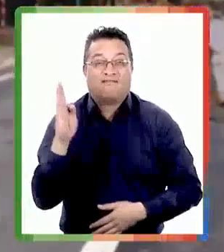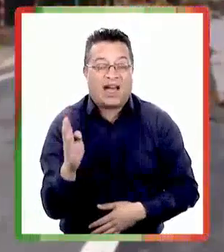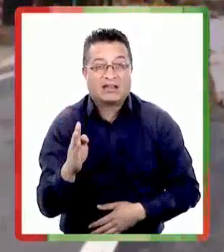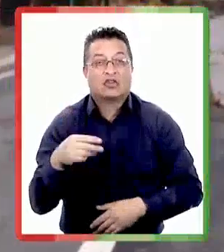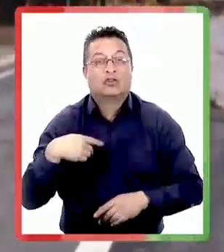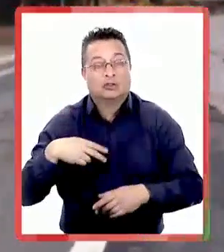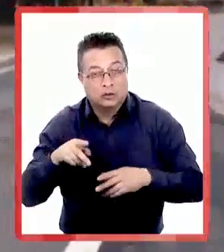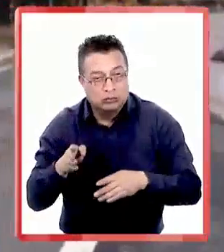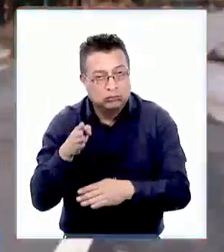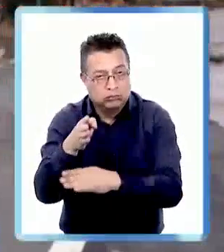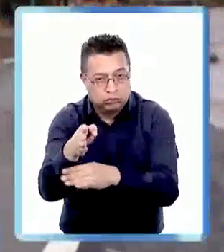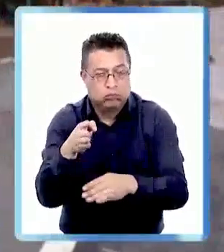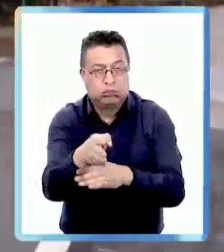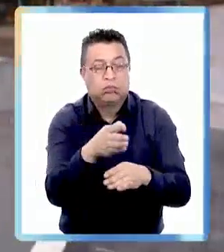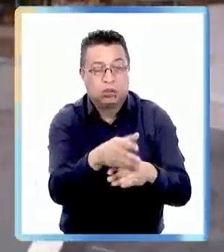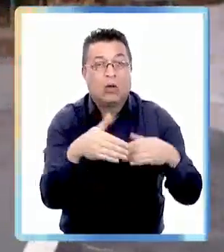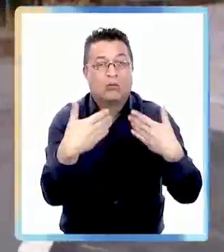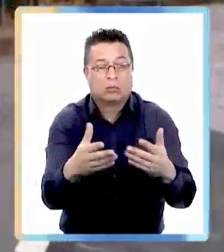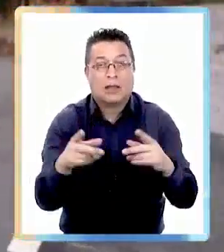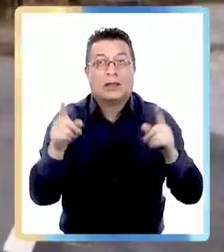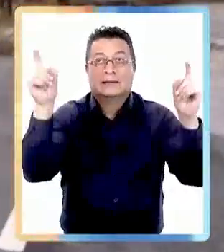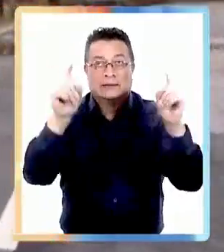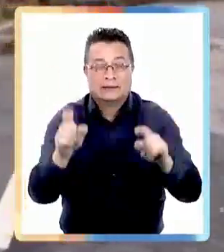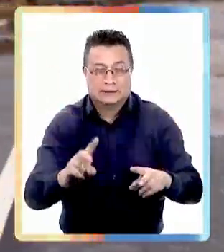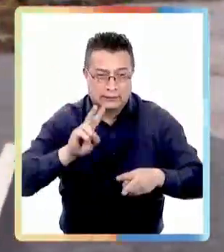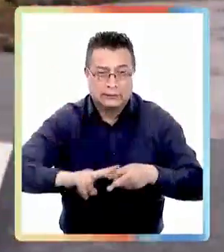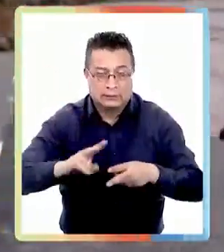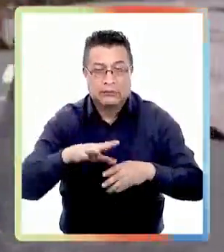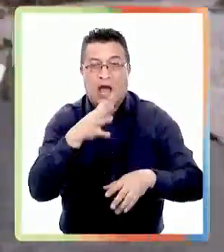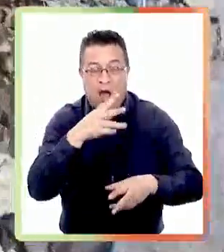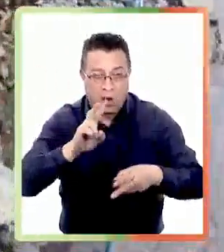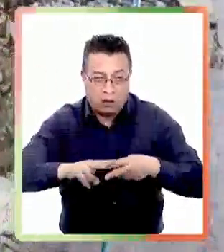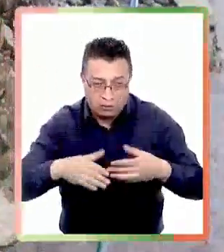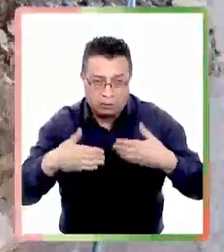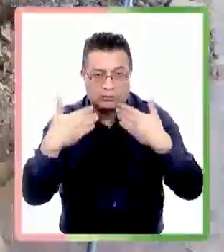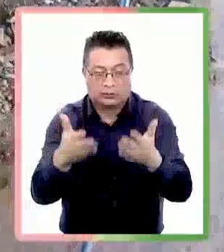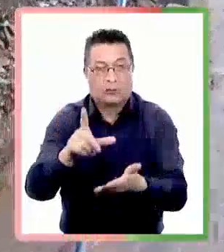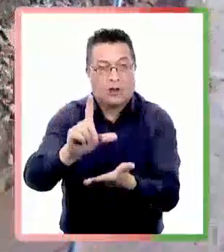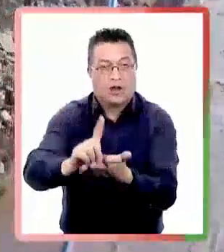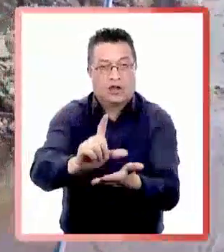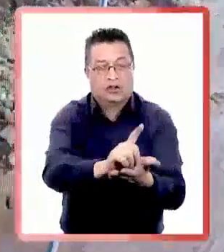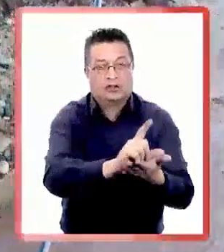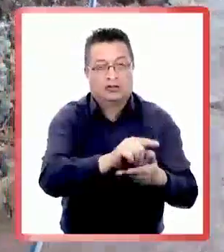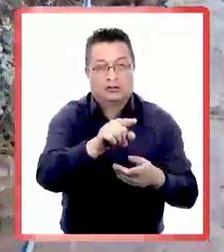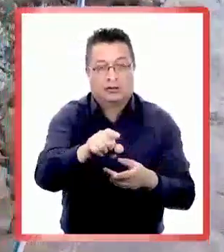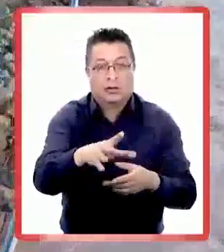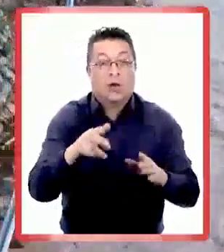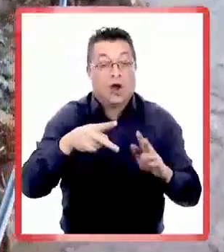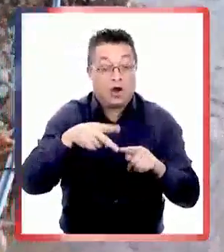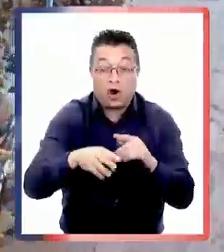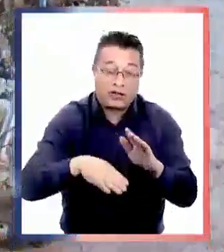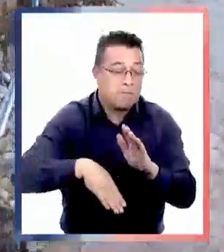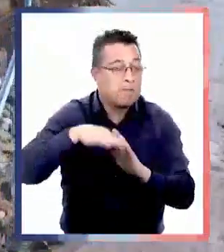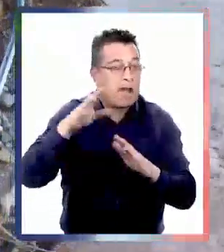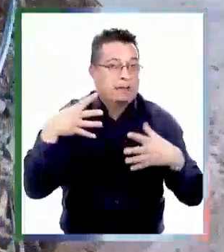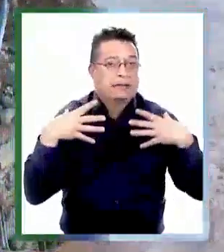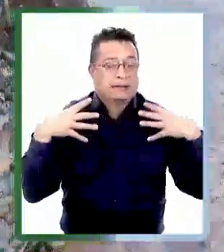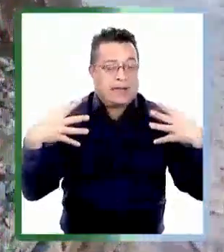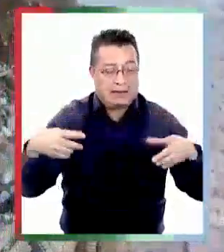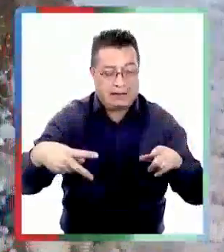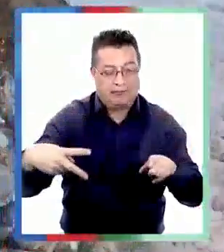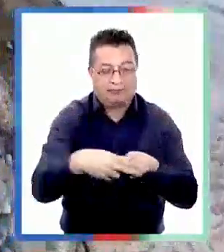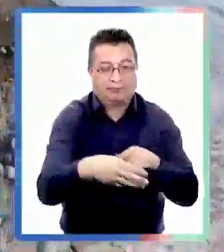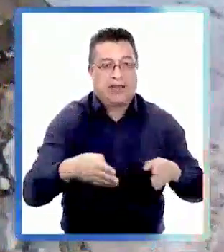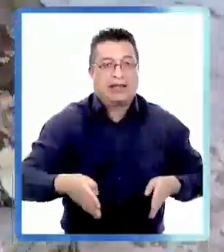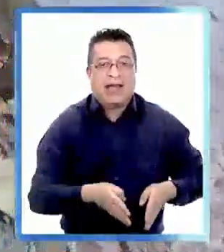Sur para restablecer la energía eléctrica y también el agua potable para la localidad Esto es uno de los cortes más grandes que hemos tenido en el camino y por eso